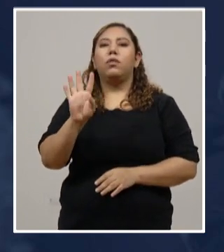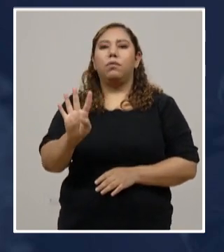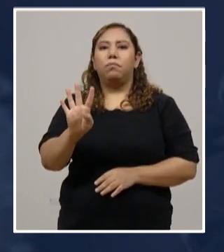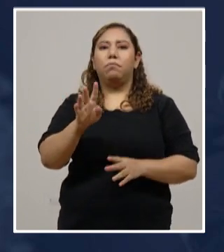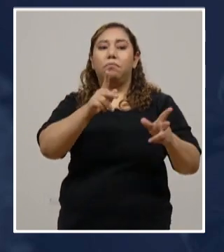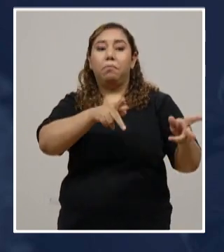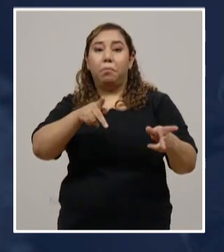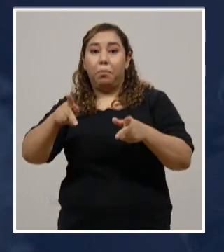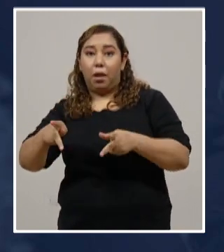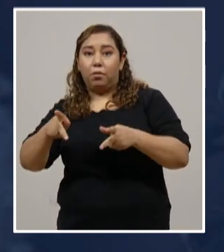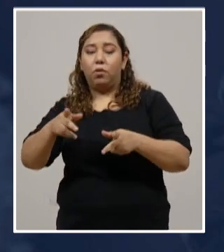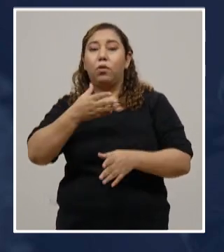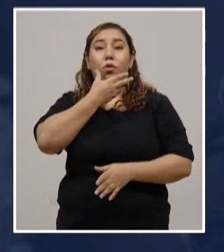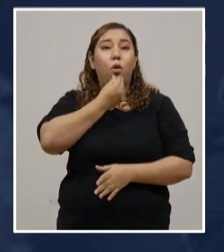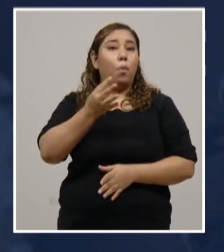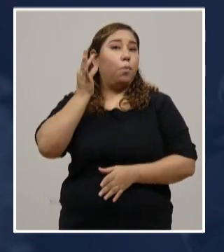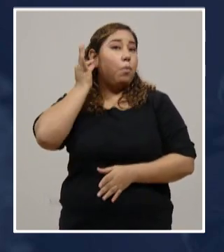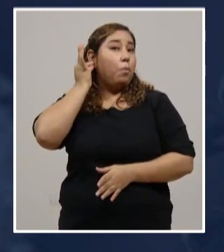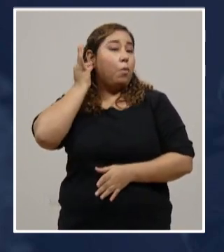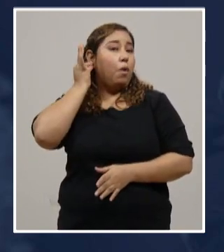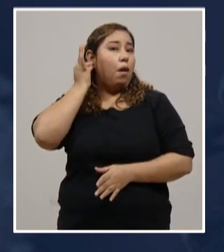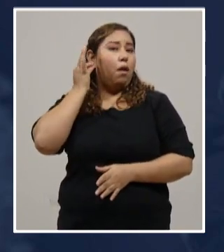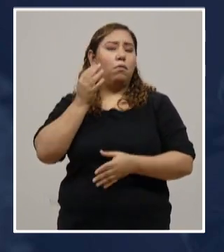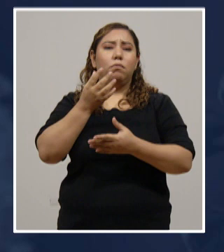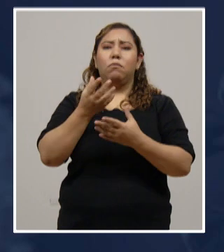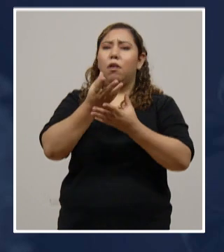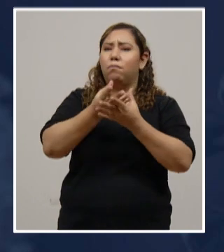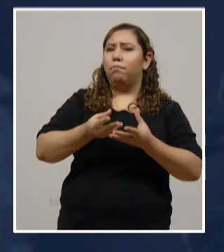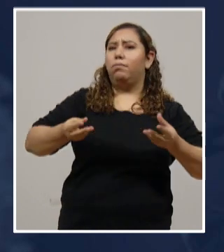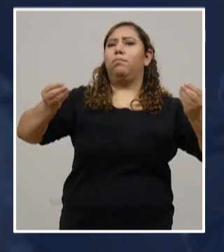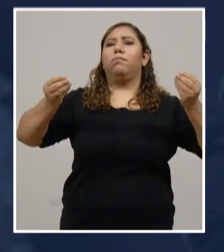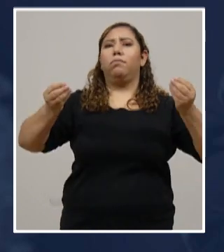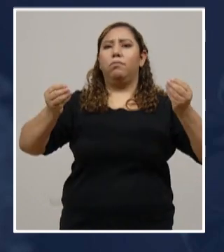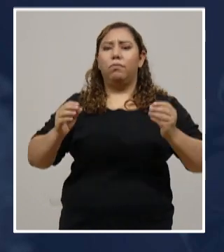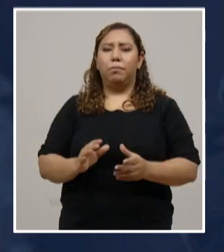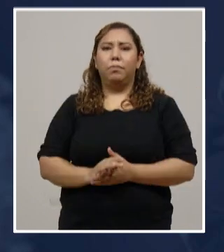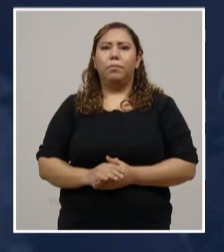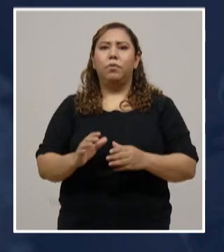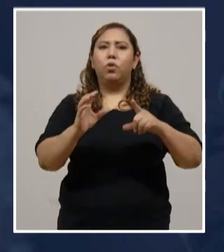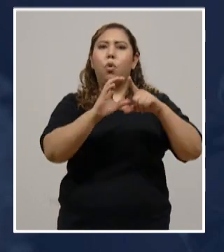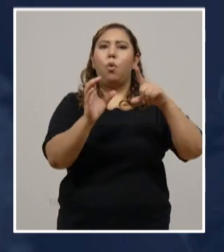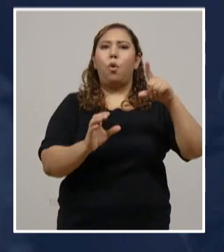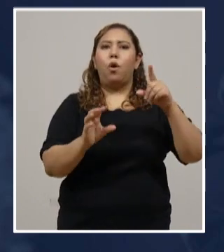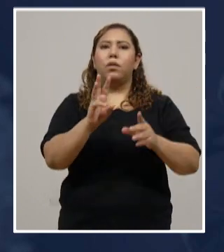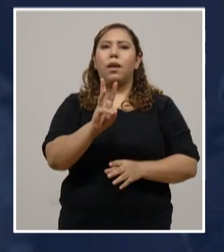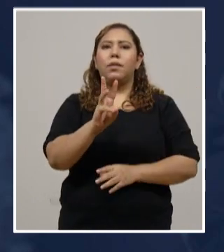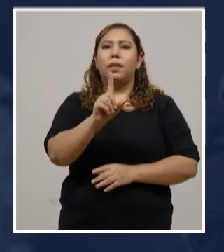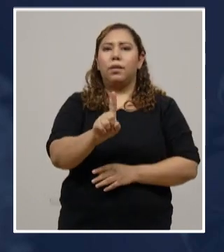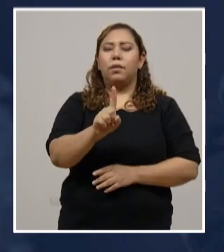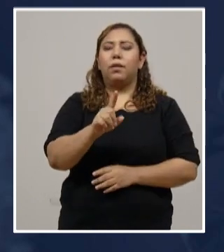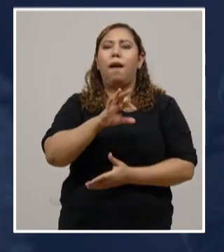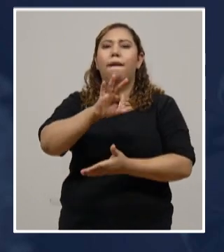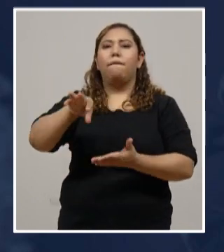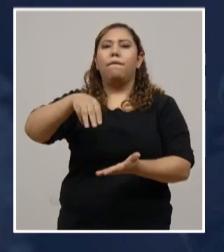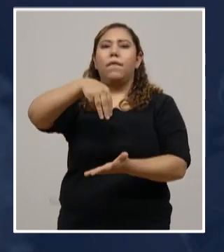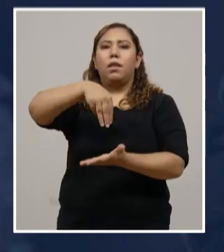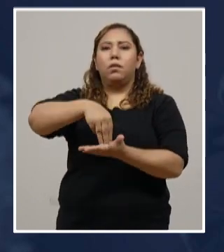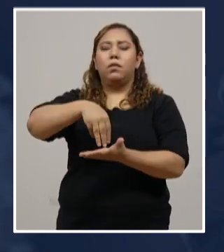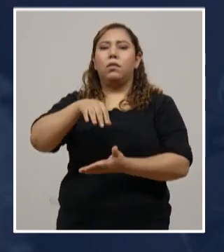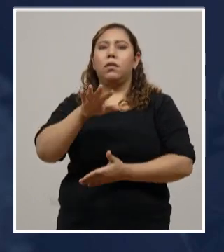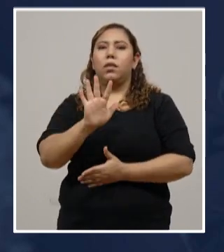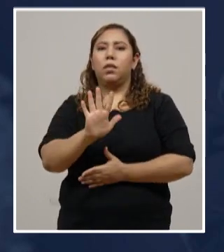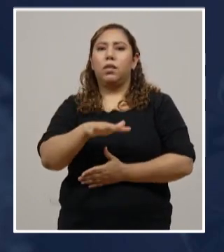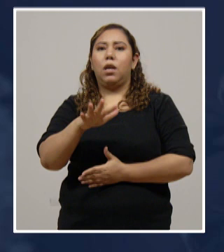hondureños y hondureñas han vencido esta enfermedad. Son originarios de Cortés, 61 personas. Francisco Morazán,